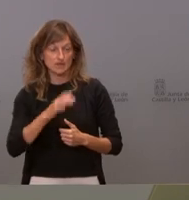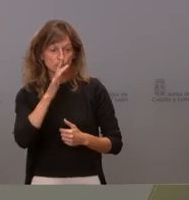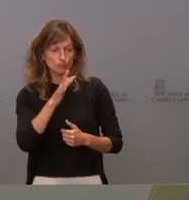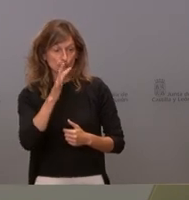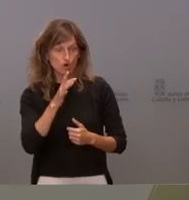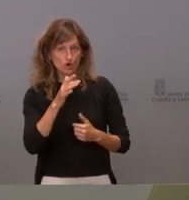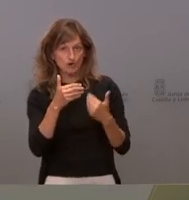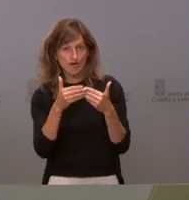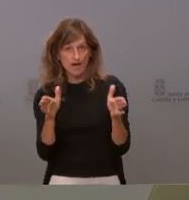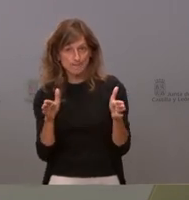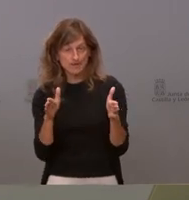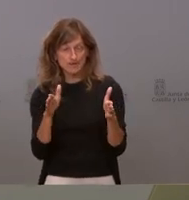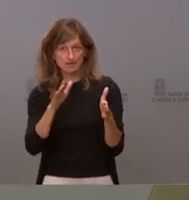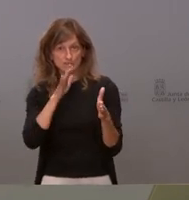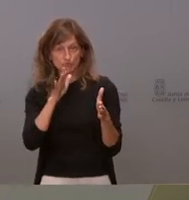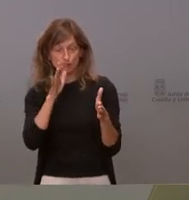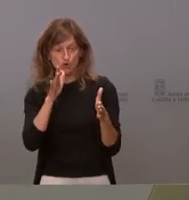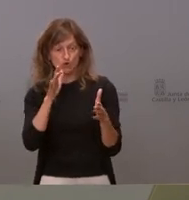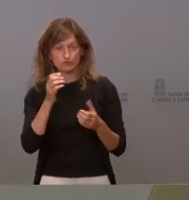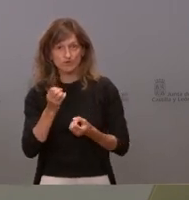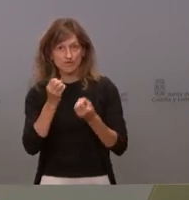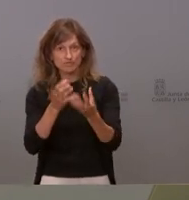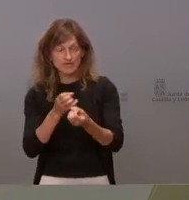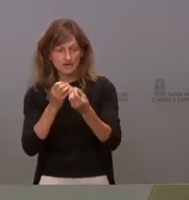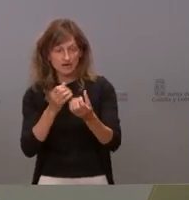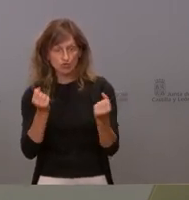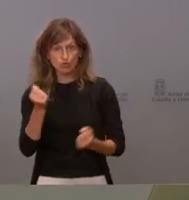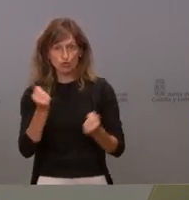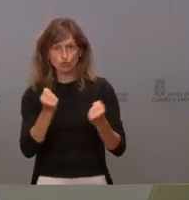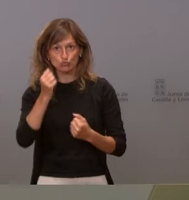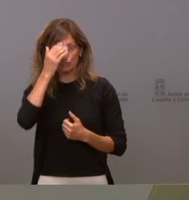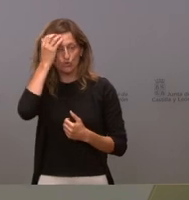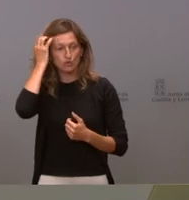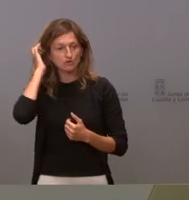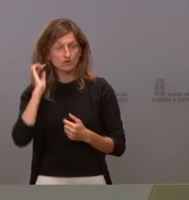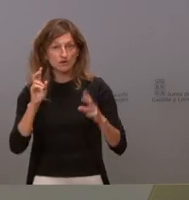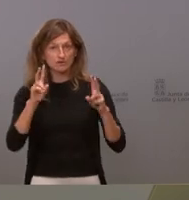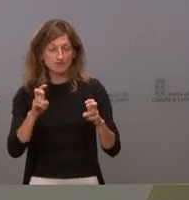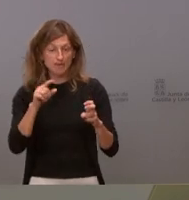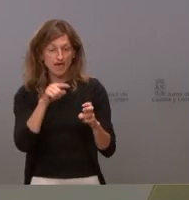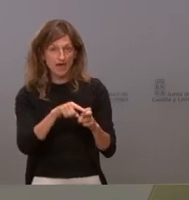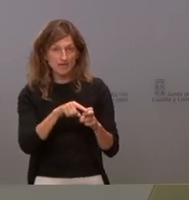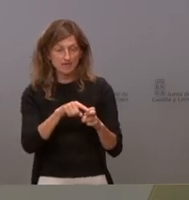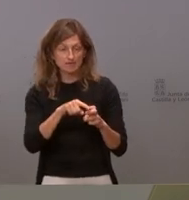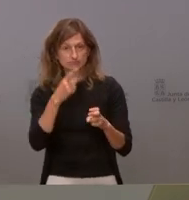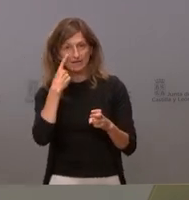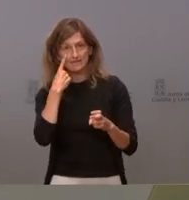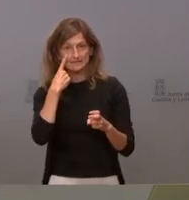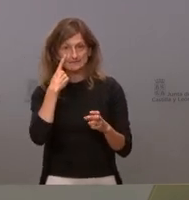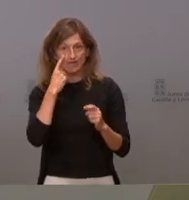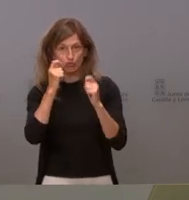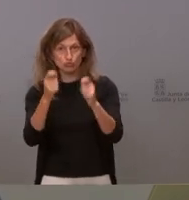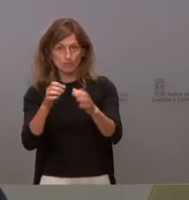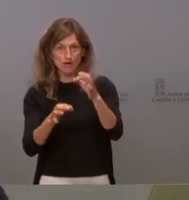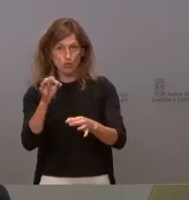abierto el conocimiento que yo tengo es que ya ha declarado el conductor y por lo tanto de ahí derivará un atestado que se entregará a la autoridad